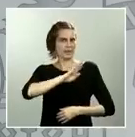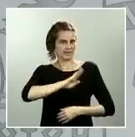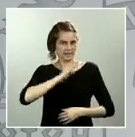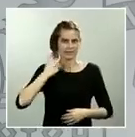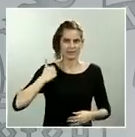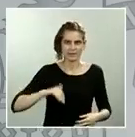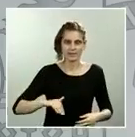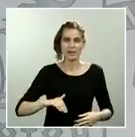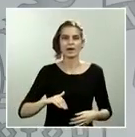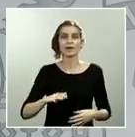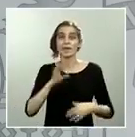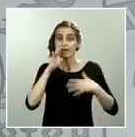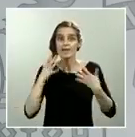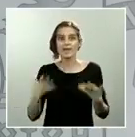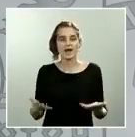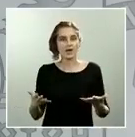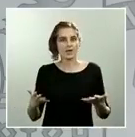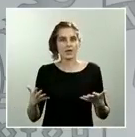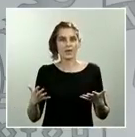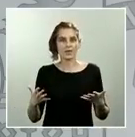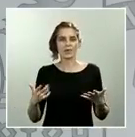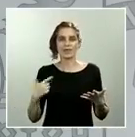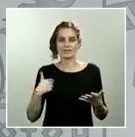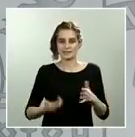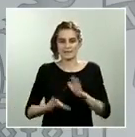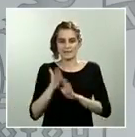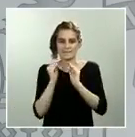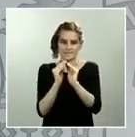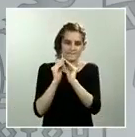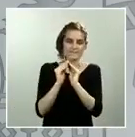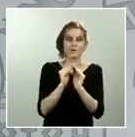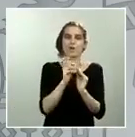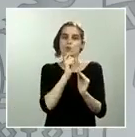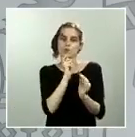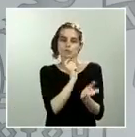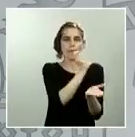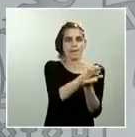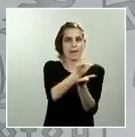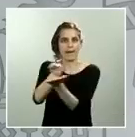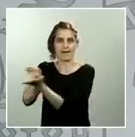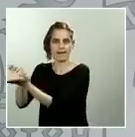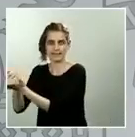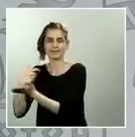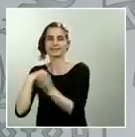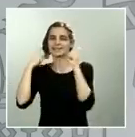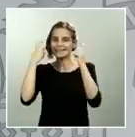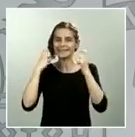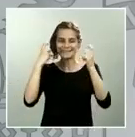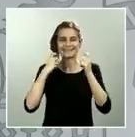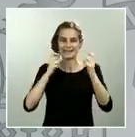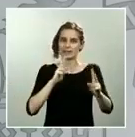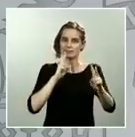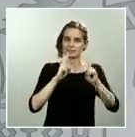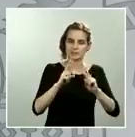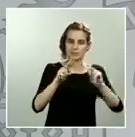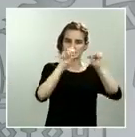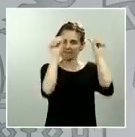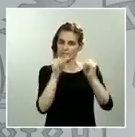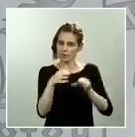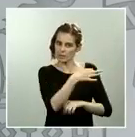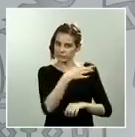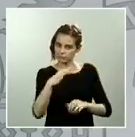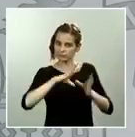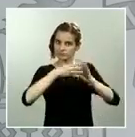operativizando el pago e intentando dar respuesta como digo en tiempo y en forma a todas esas solicitudes que se han